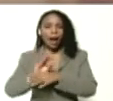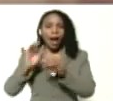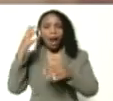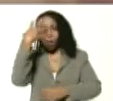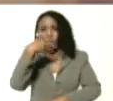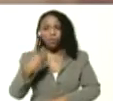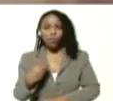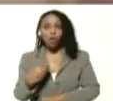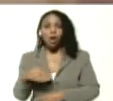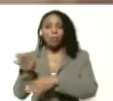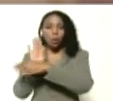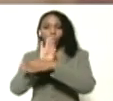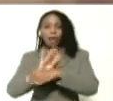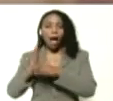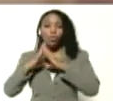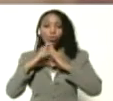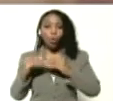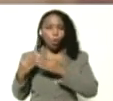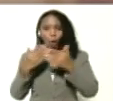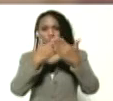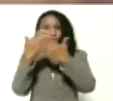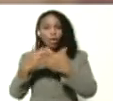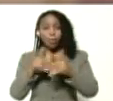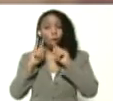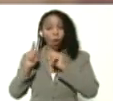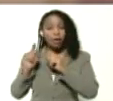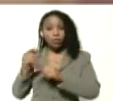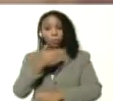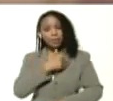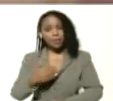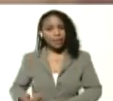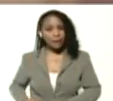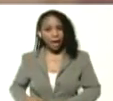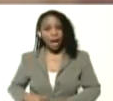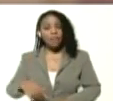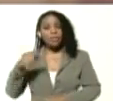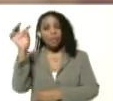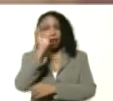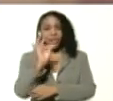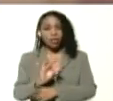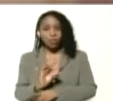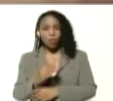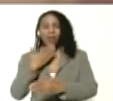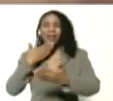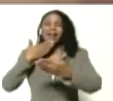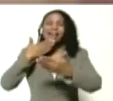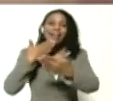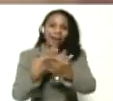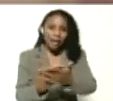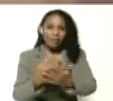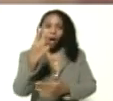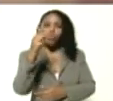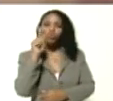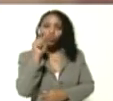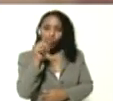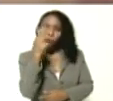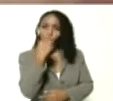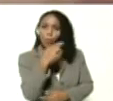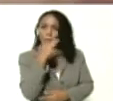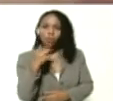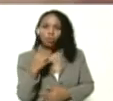juventud y para resguardar a todos los estudiantes. Por eso, presidente, desde la federación le agradecemos su compromiso, su